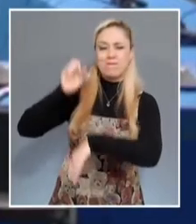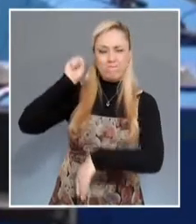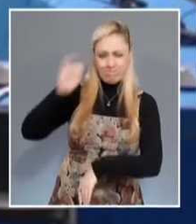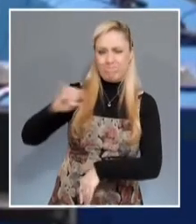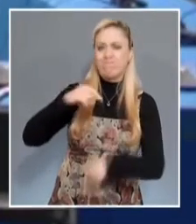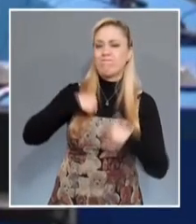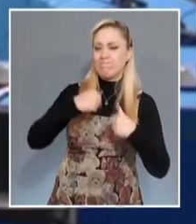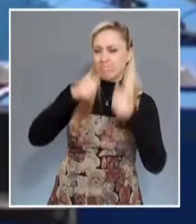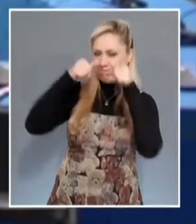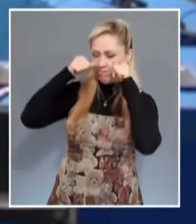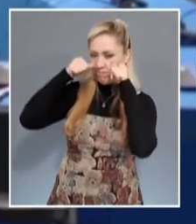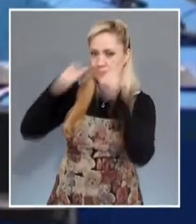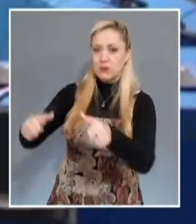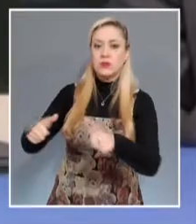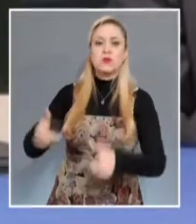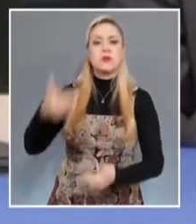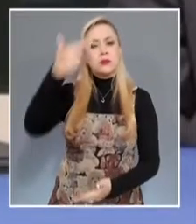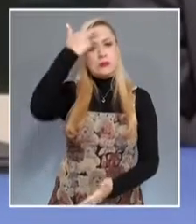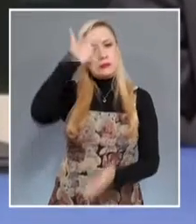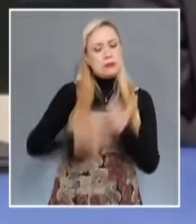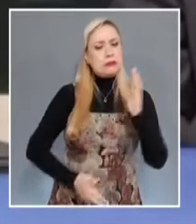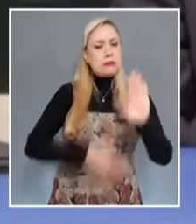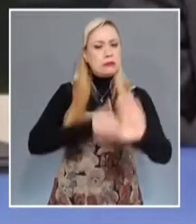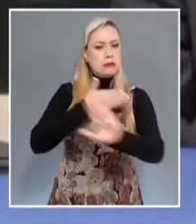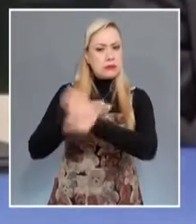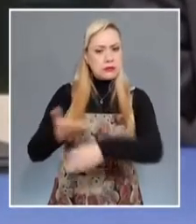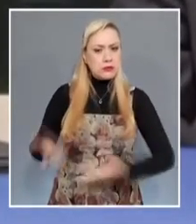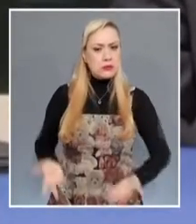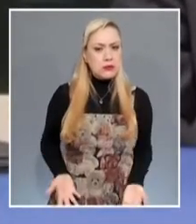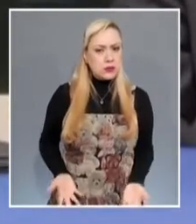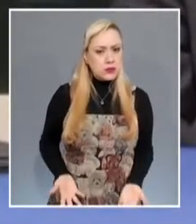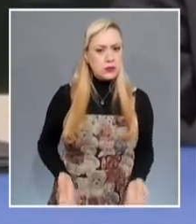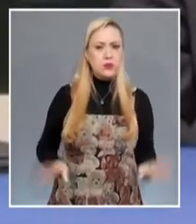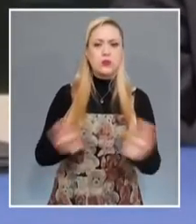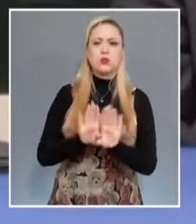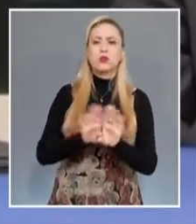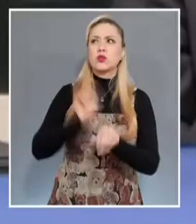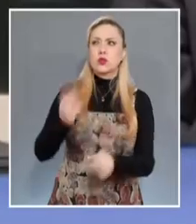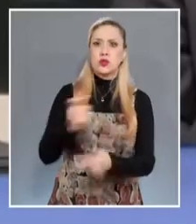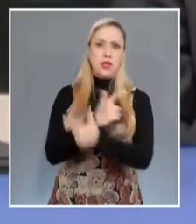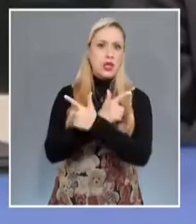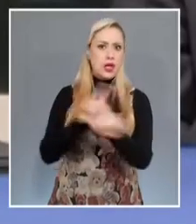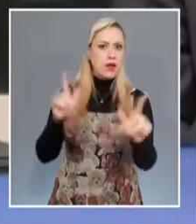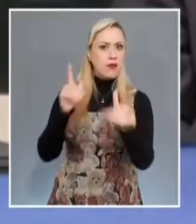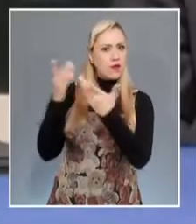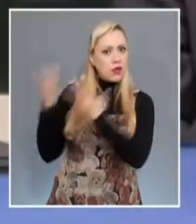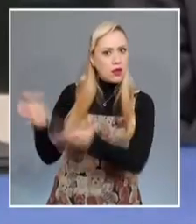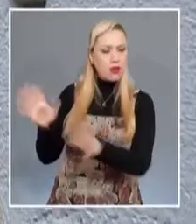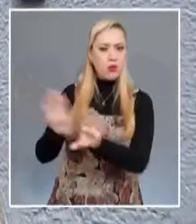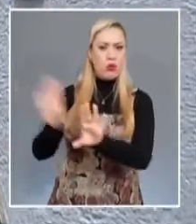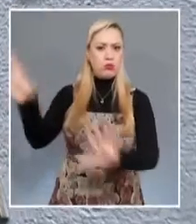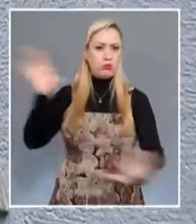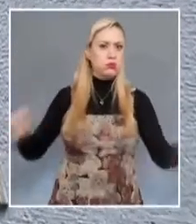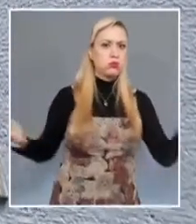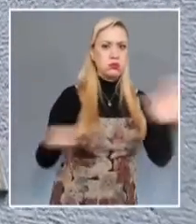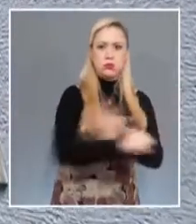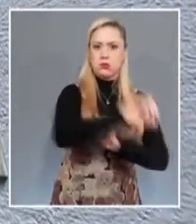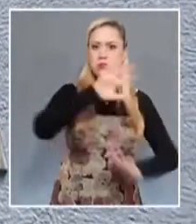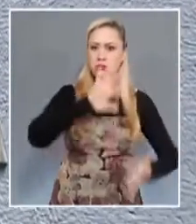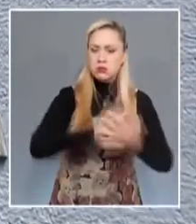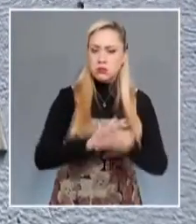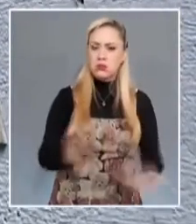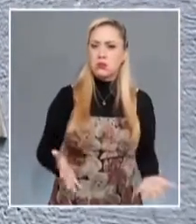por lo que analizará posibles violaciones a sus derechos, entre ellos a la integridad y libertad personal, garantías judiciales,